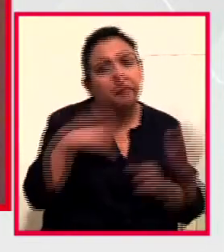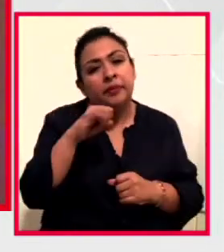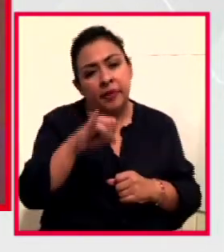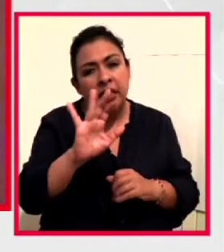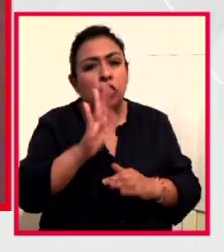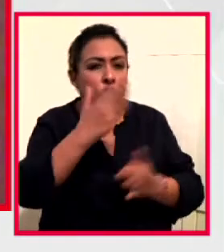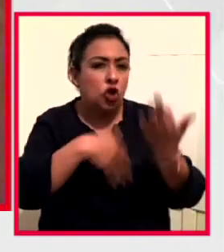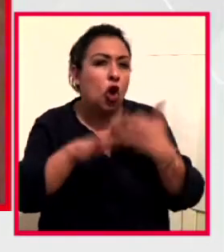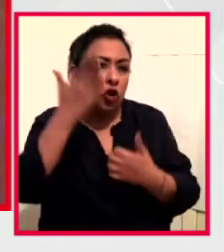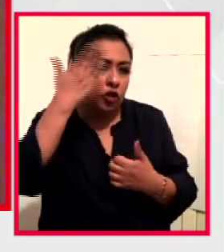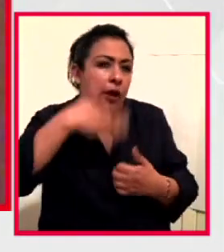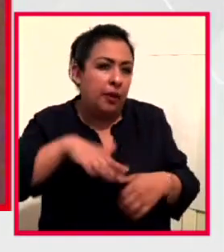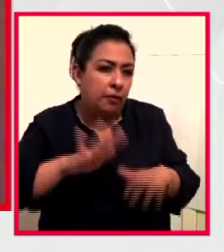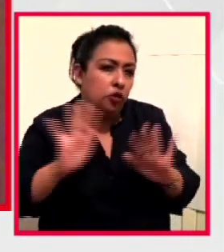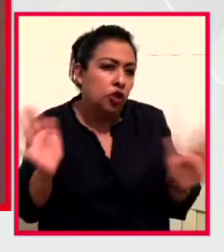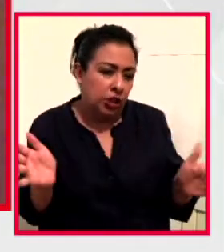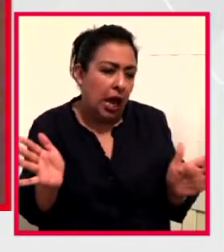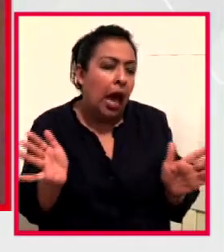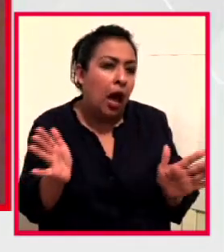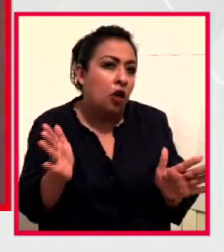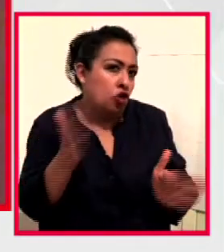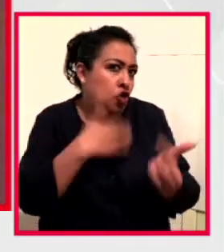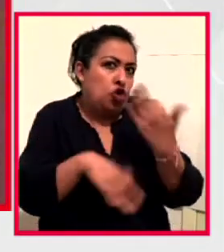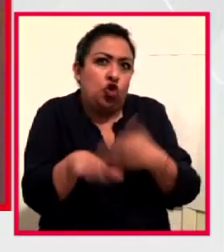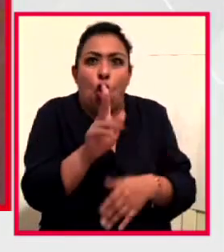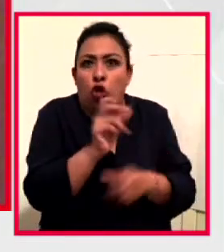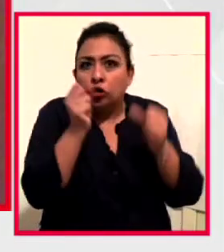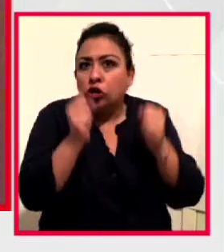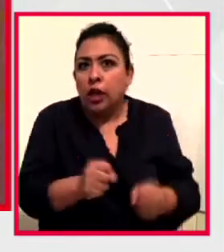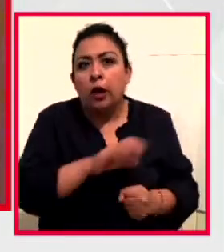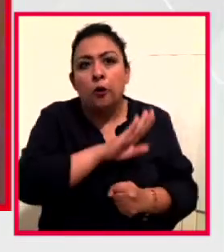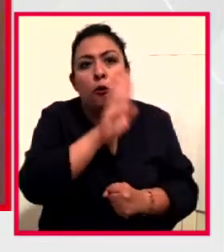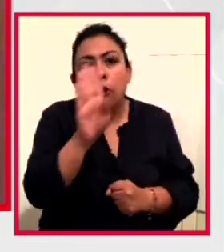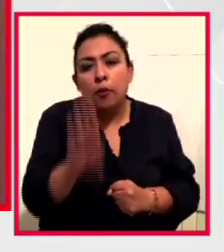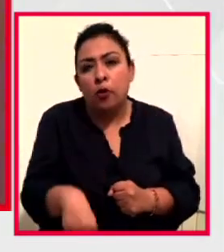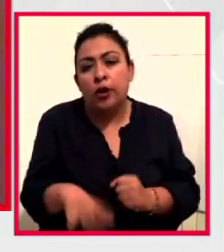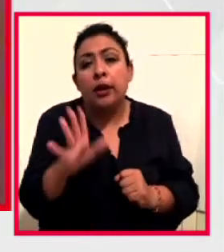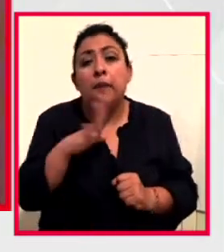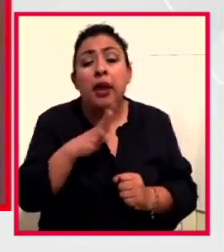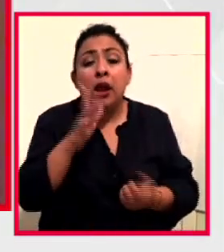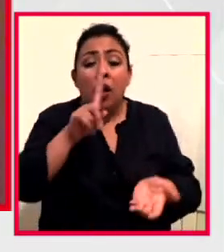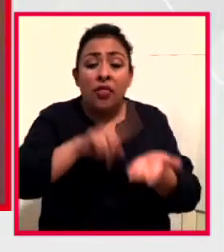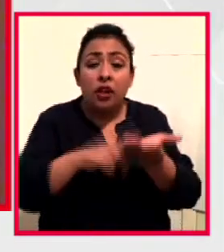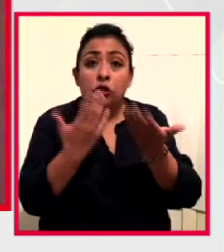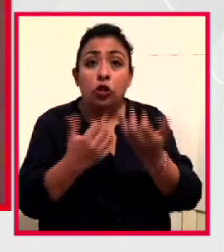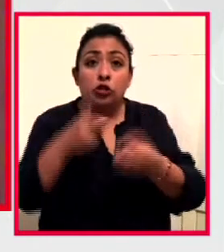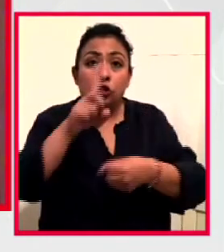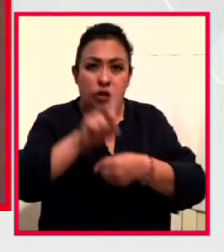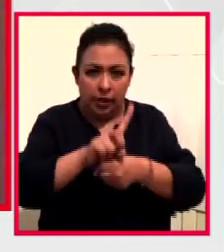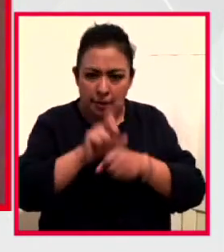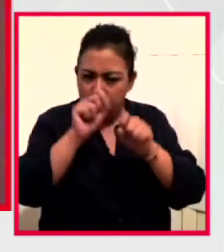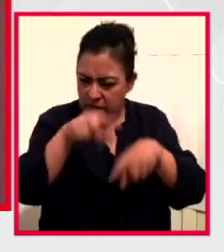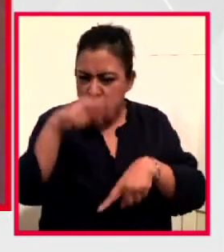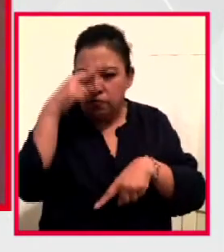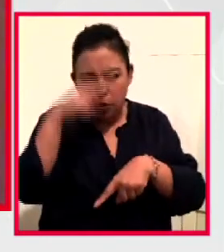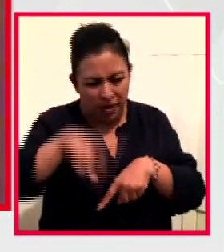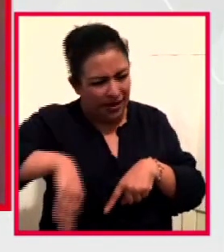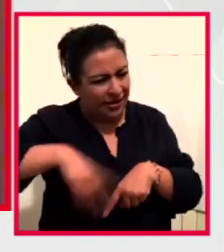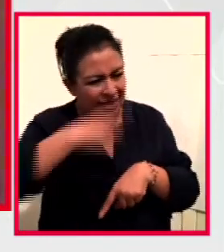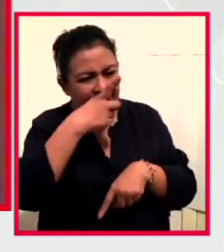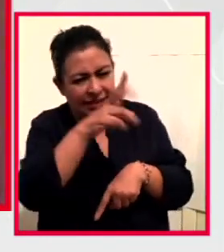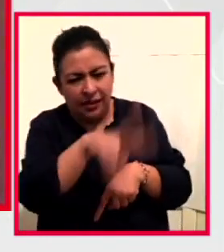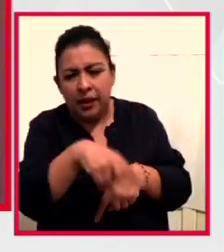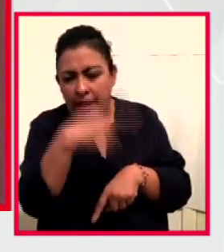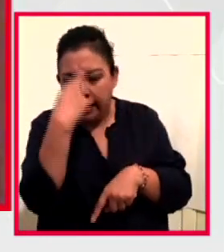todos es que nos vamos a morir. Lo que pasa es que formamos parte de una sociedad, incluida México, con lo que tú señalas, ¿no? De